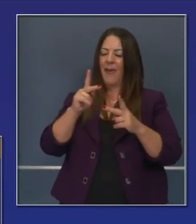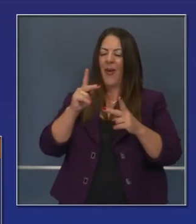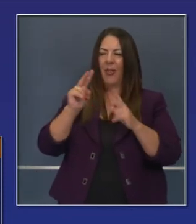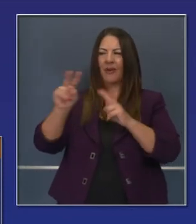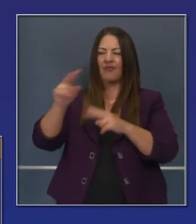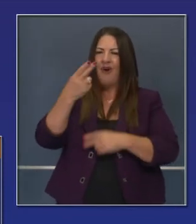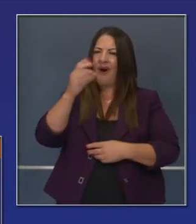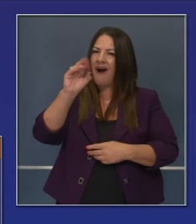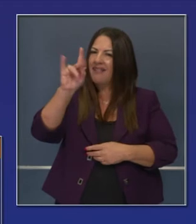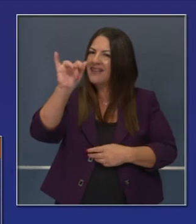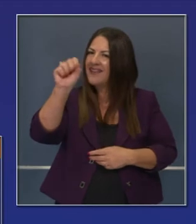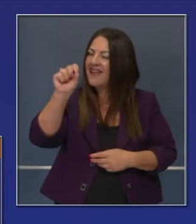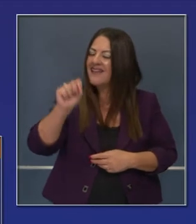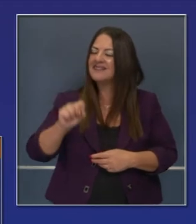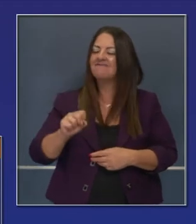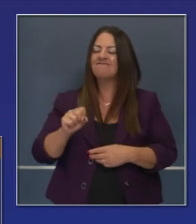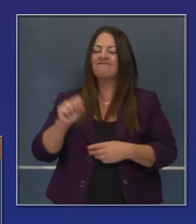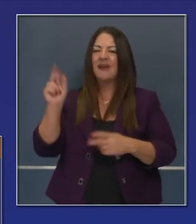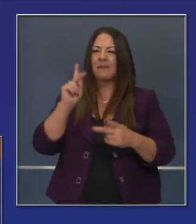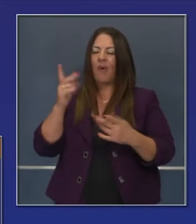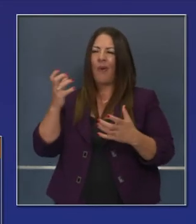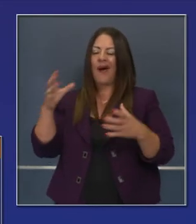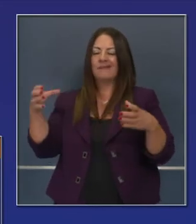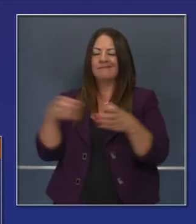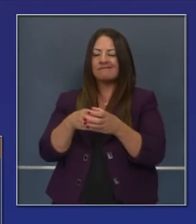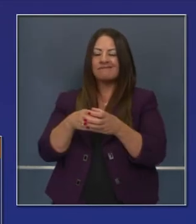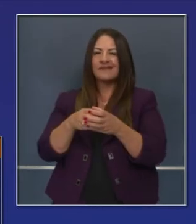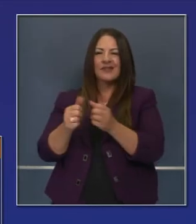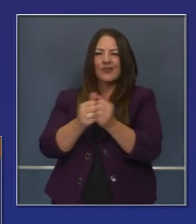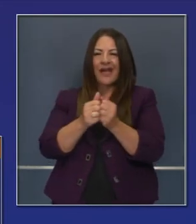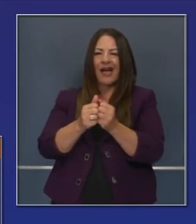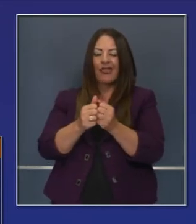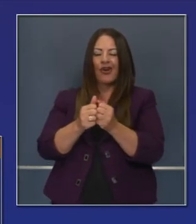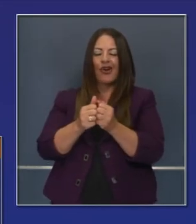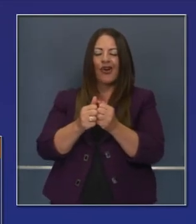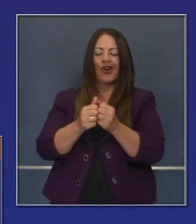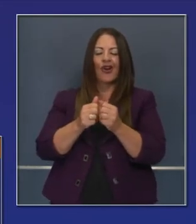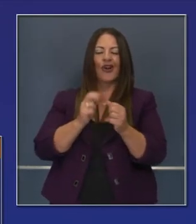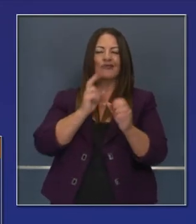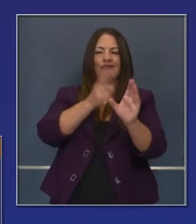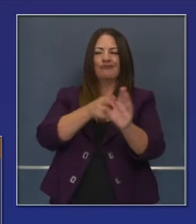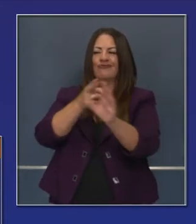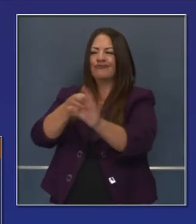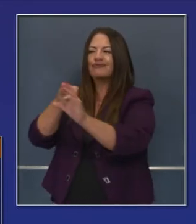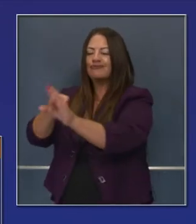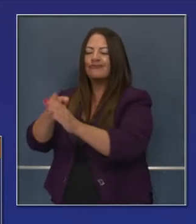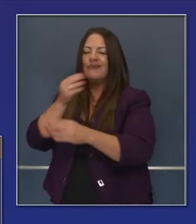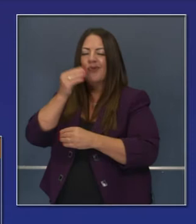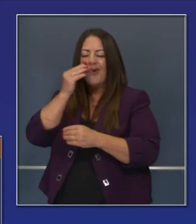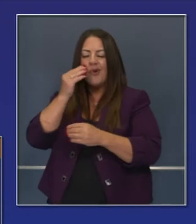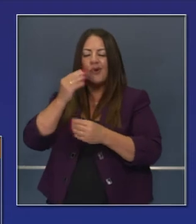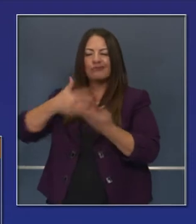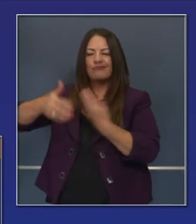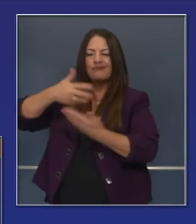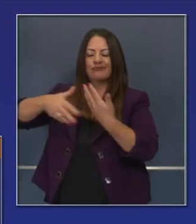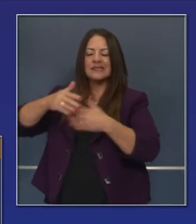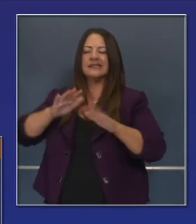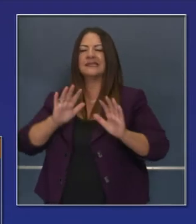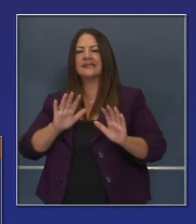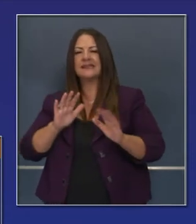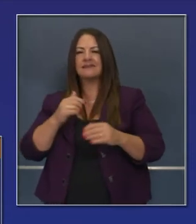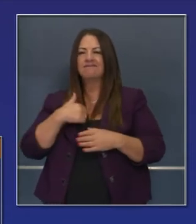reuniones, personas saliendo de sus casas, de sus grupos, de personas con quienes están